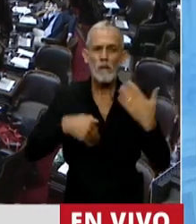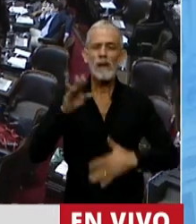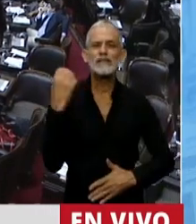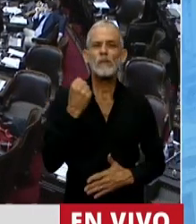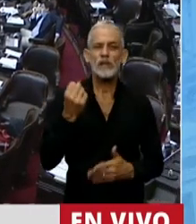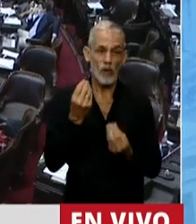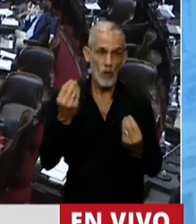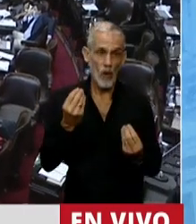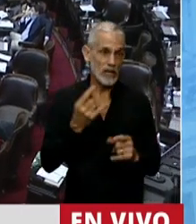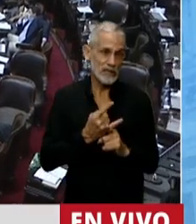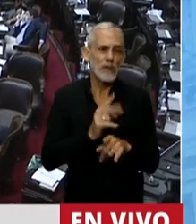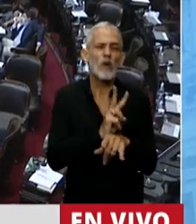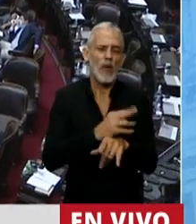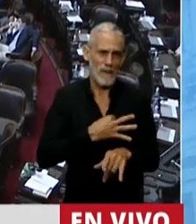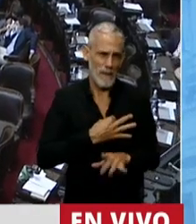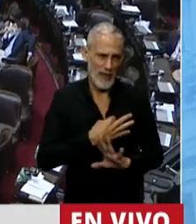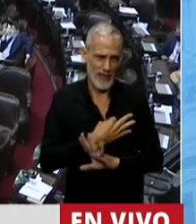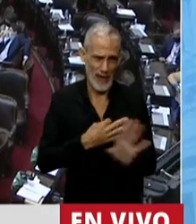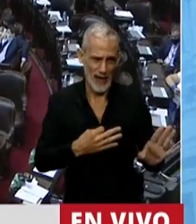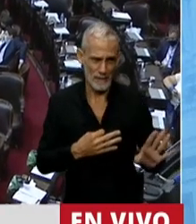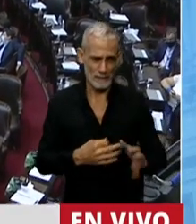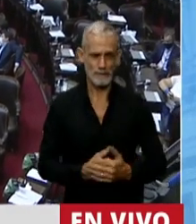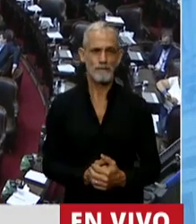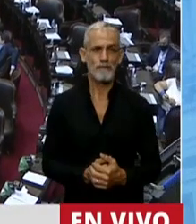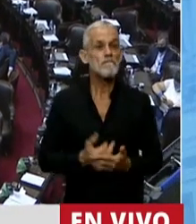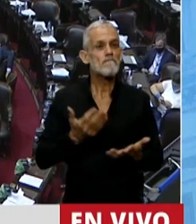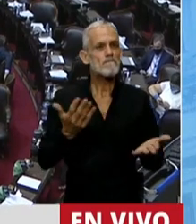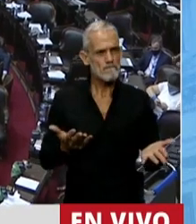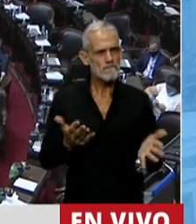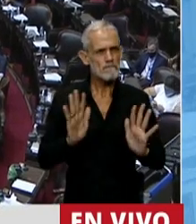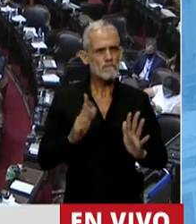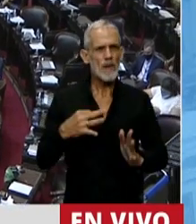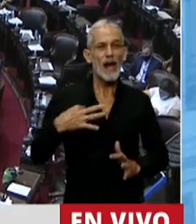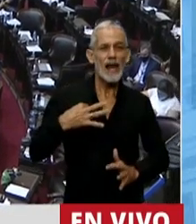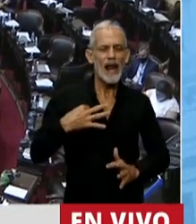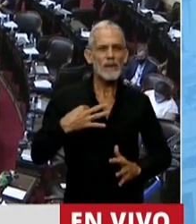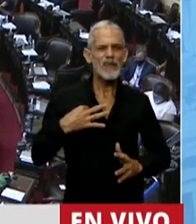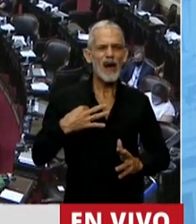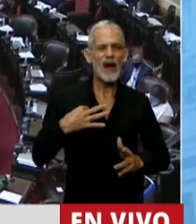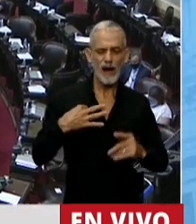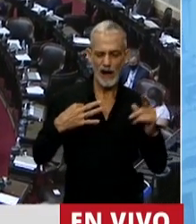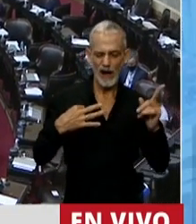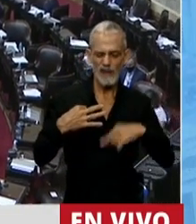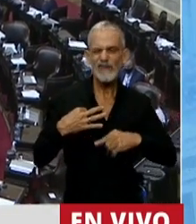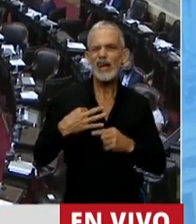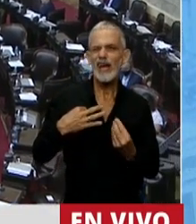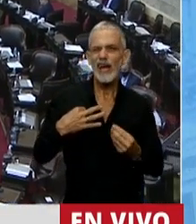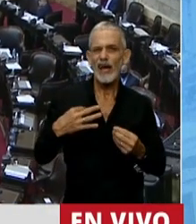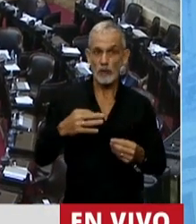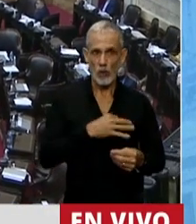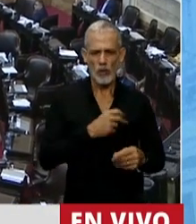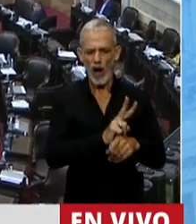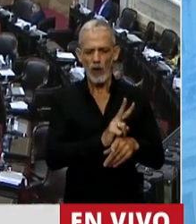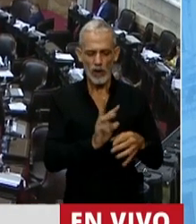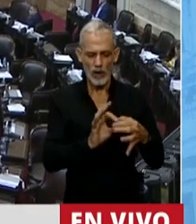importante es siempre preservar la vida. Ahora, ¿la vida a costa de qué, señor presidente? Yo